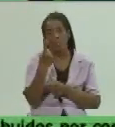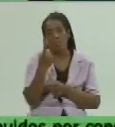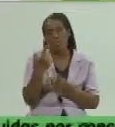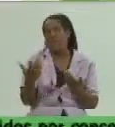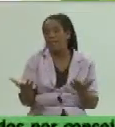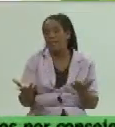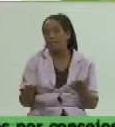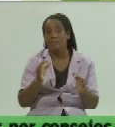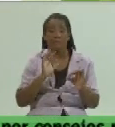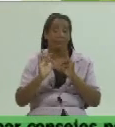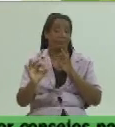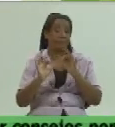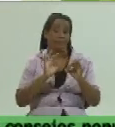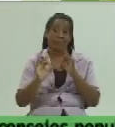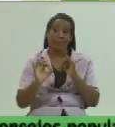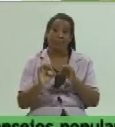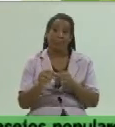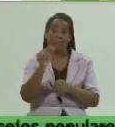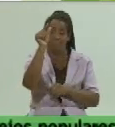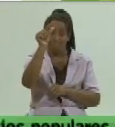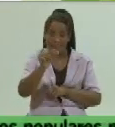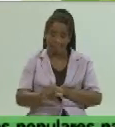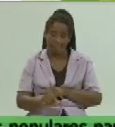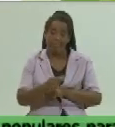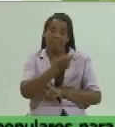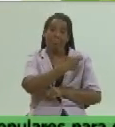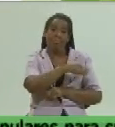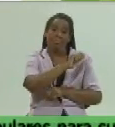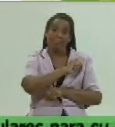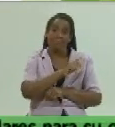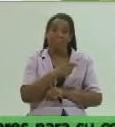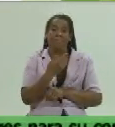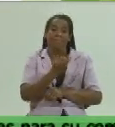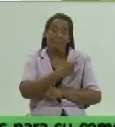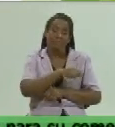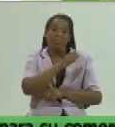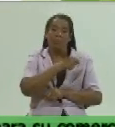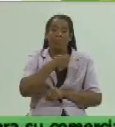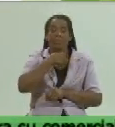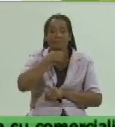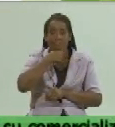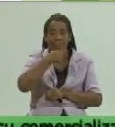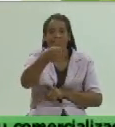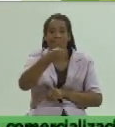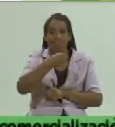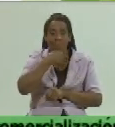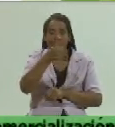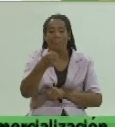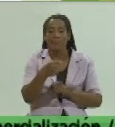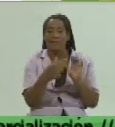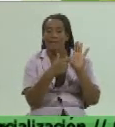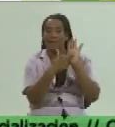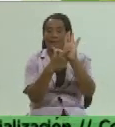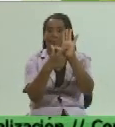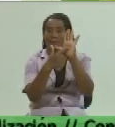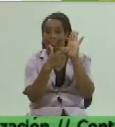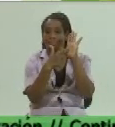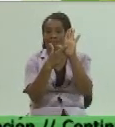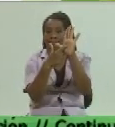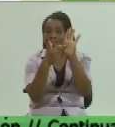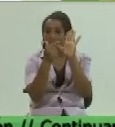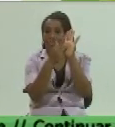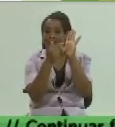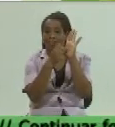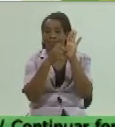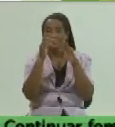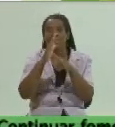proteger a nuestro pueblo y también nuestro pueblo pueda hacernos las denuncias ahí en la diapo estamos viendo en pantalla los